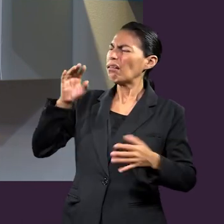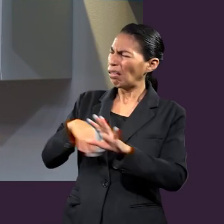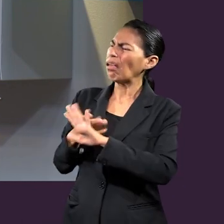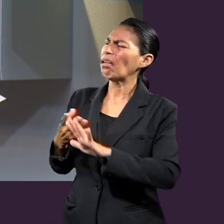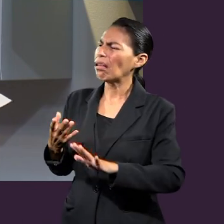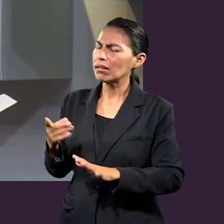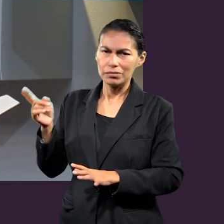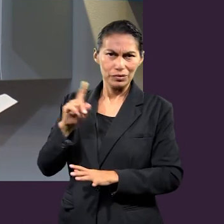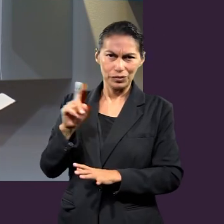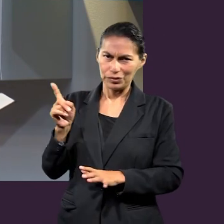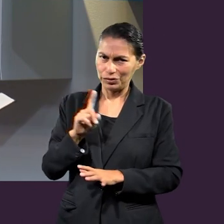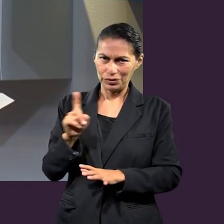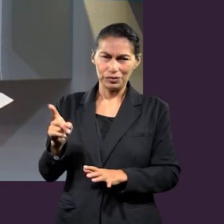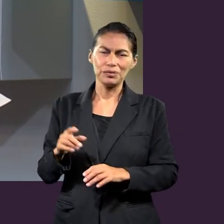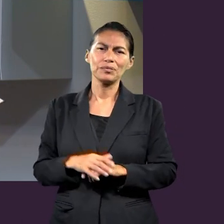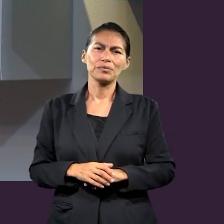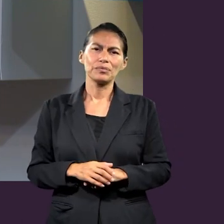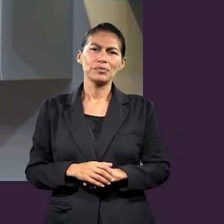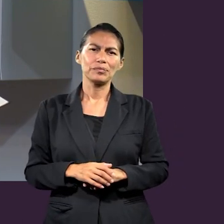que me enoje por eso.